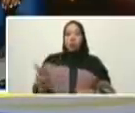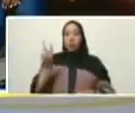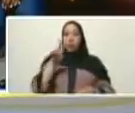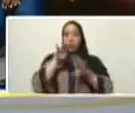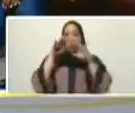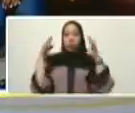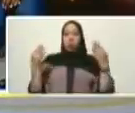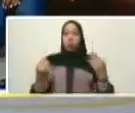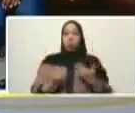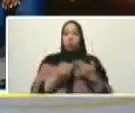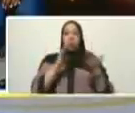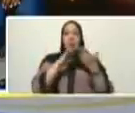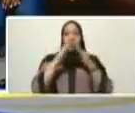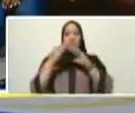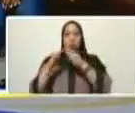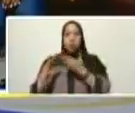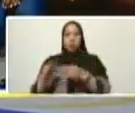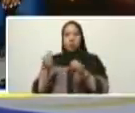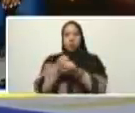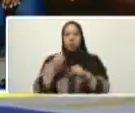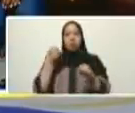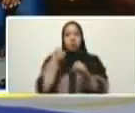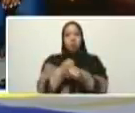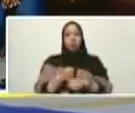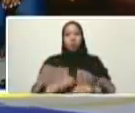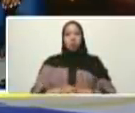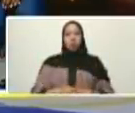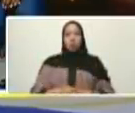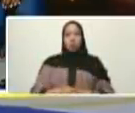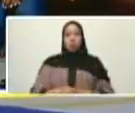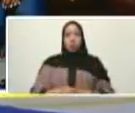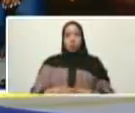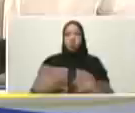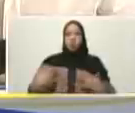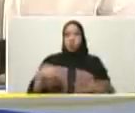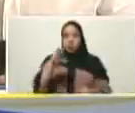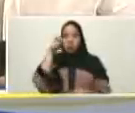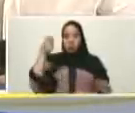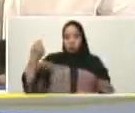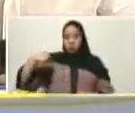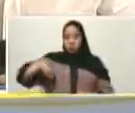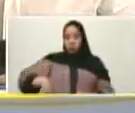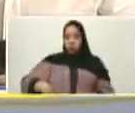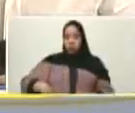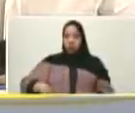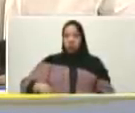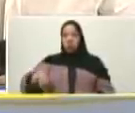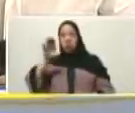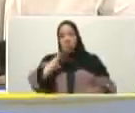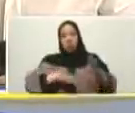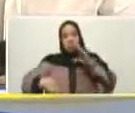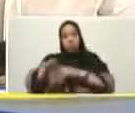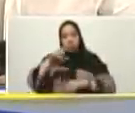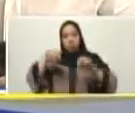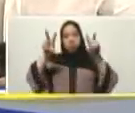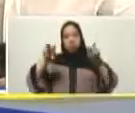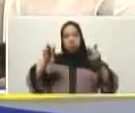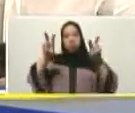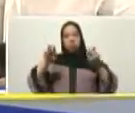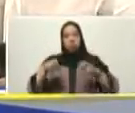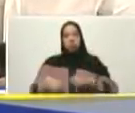la vivienda el trabajo el emprendimiento el empleo el salario la ciencia la innovación